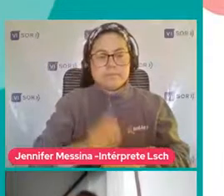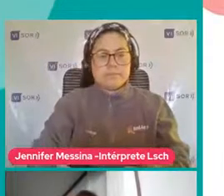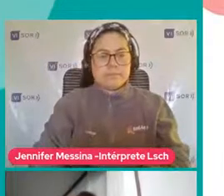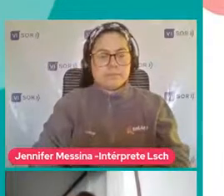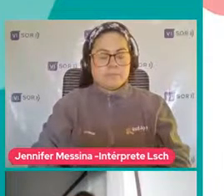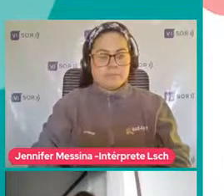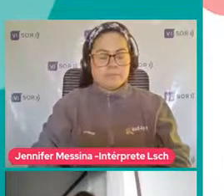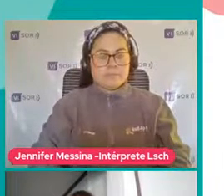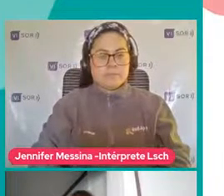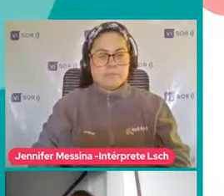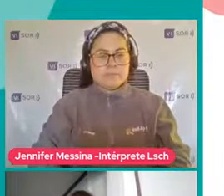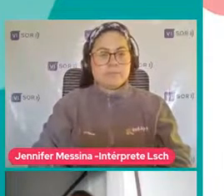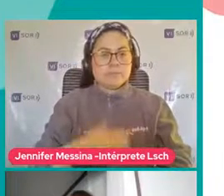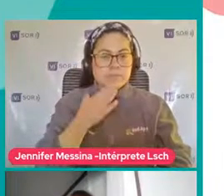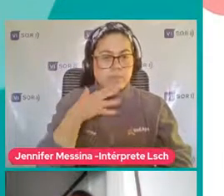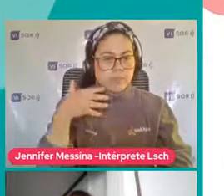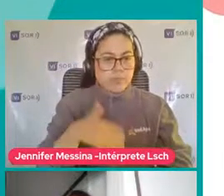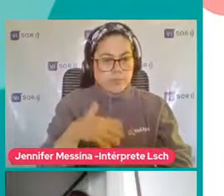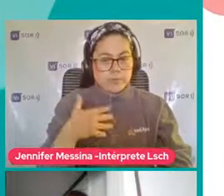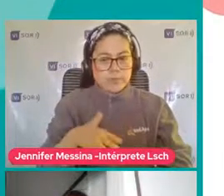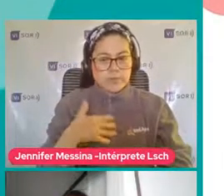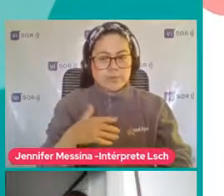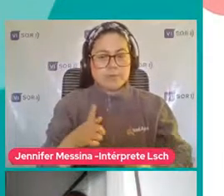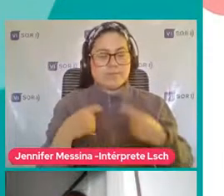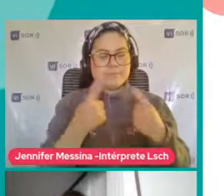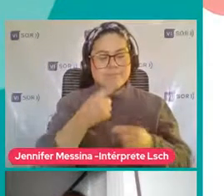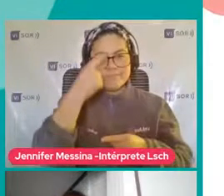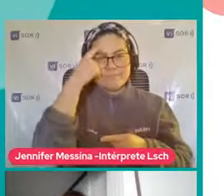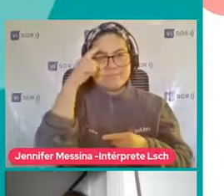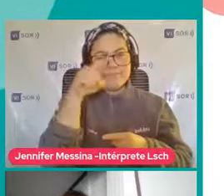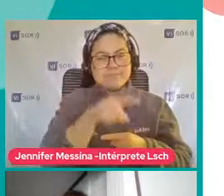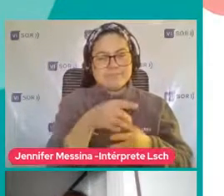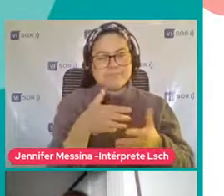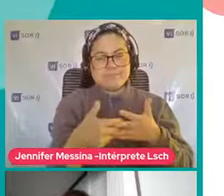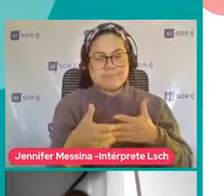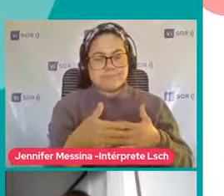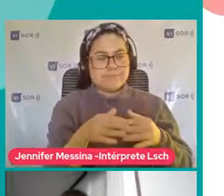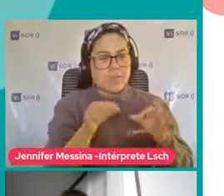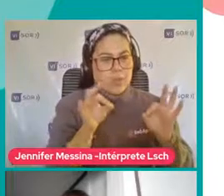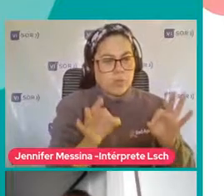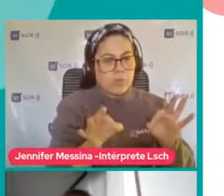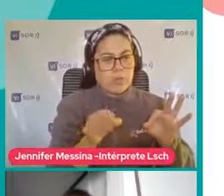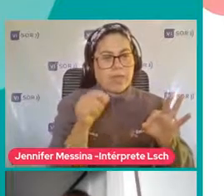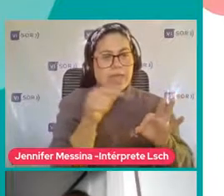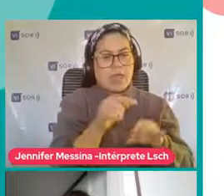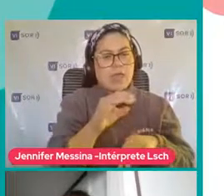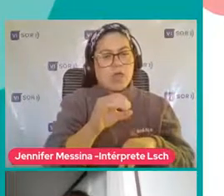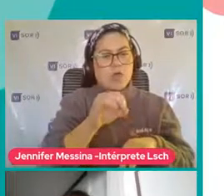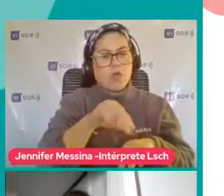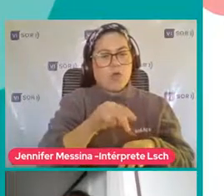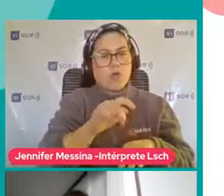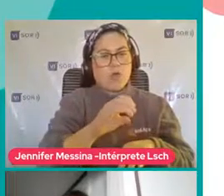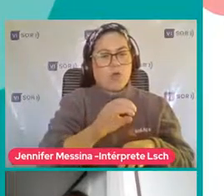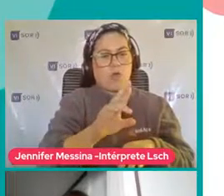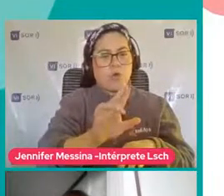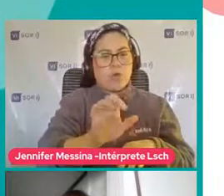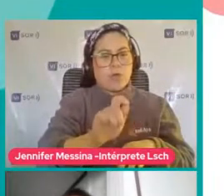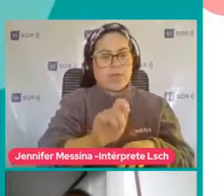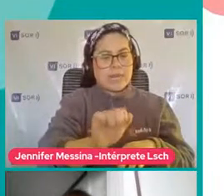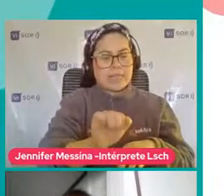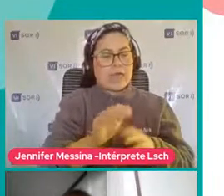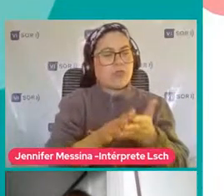Y es importante Considerar Que esta naturaleza Y esta expresión Concreta De todas Estas alteraciones Que les he ido